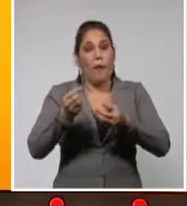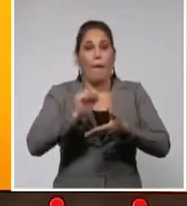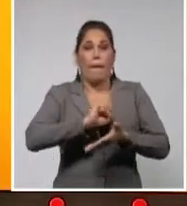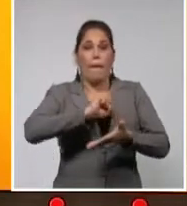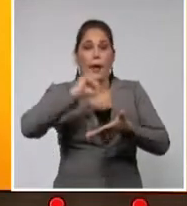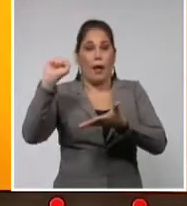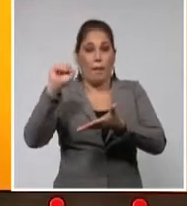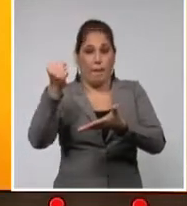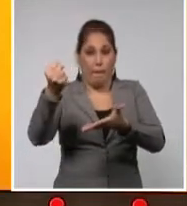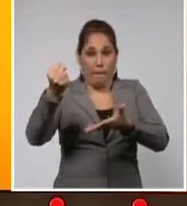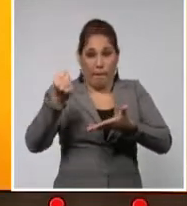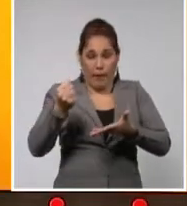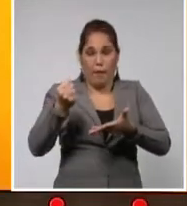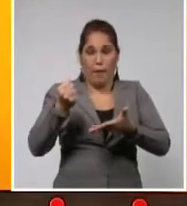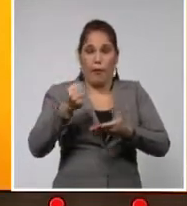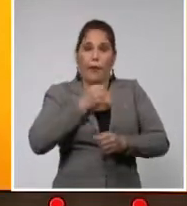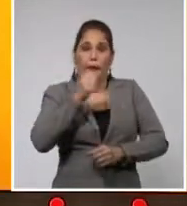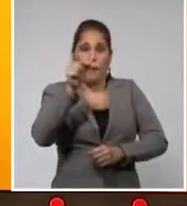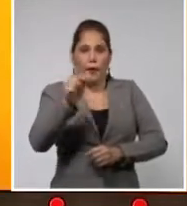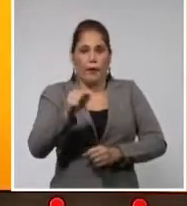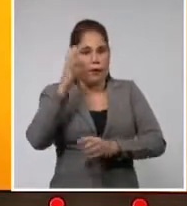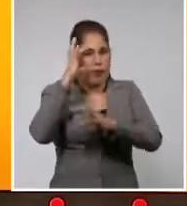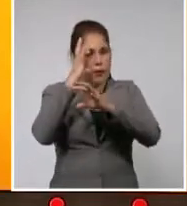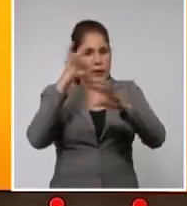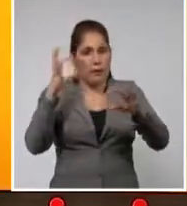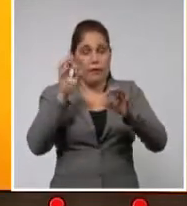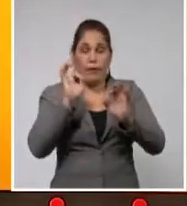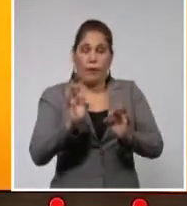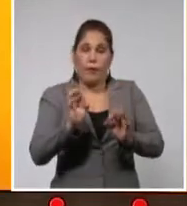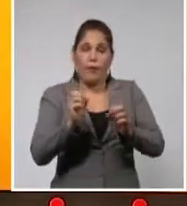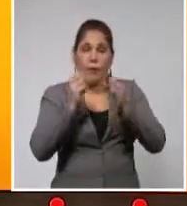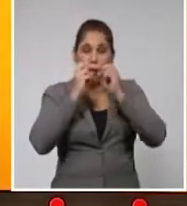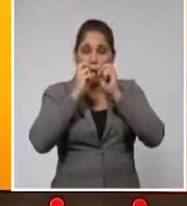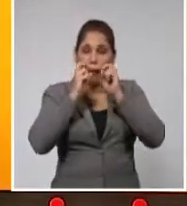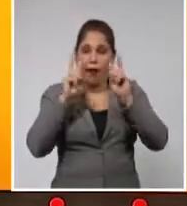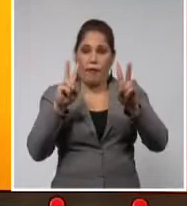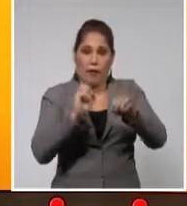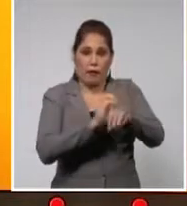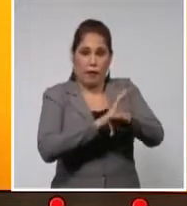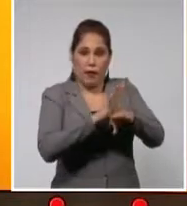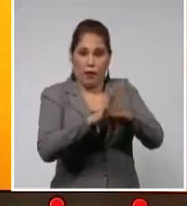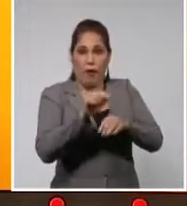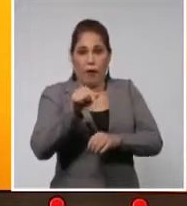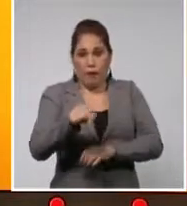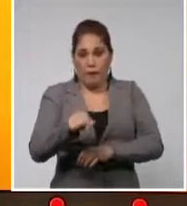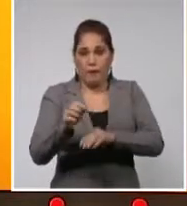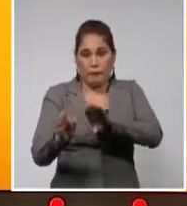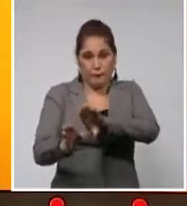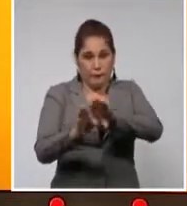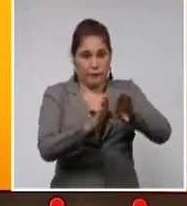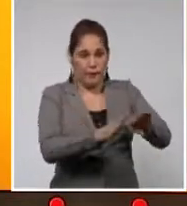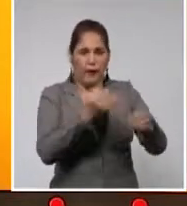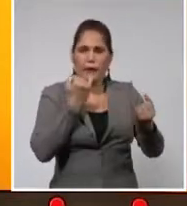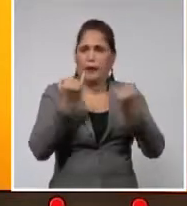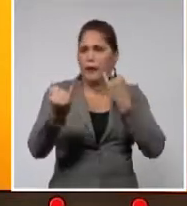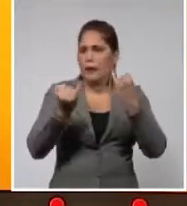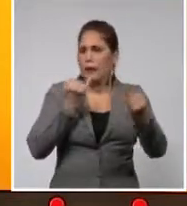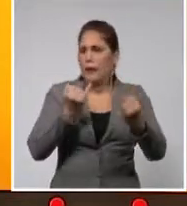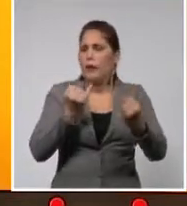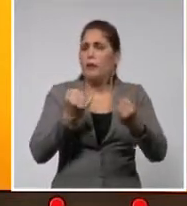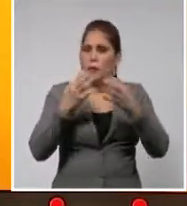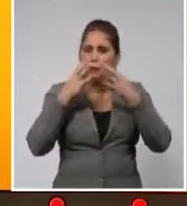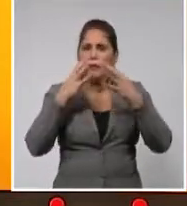Gilberto Caballero de Periodismo Científico por la obra de la vida. Sin embargo, amigos, este interés creciente por la real